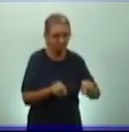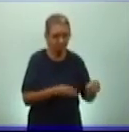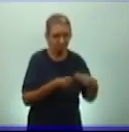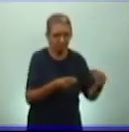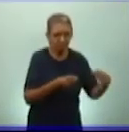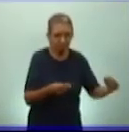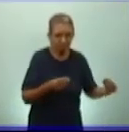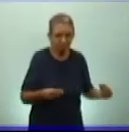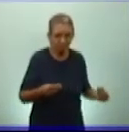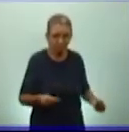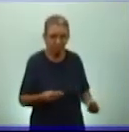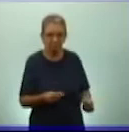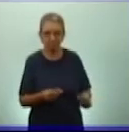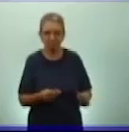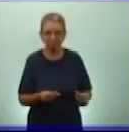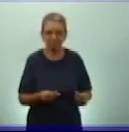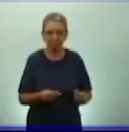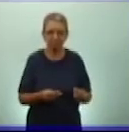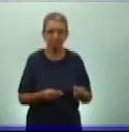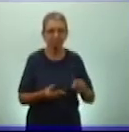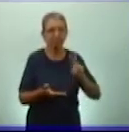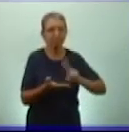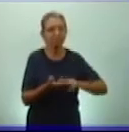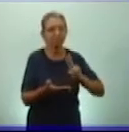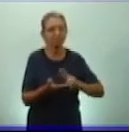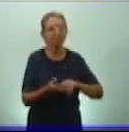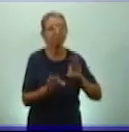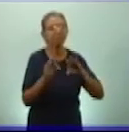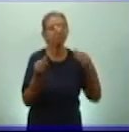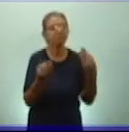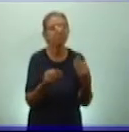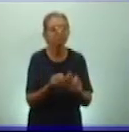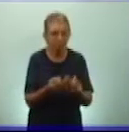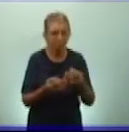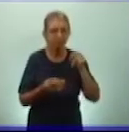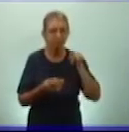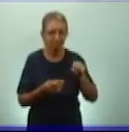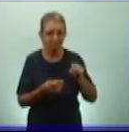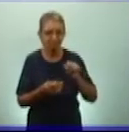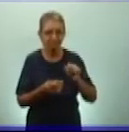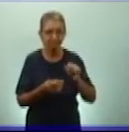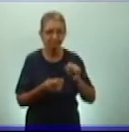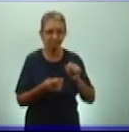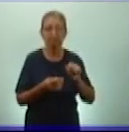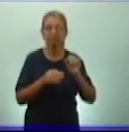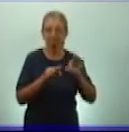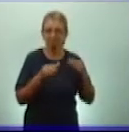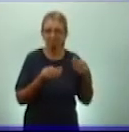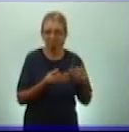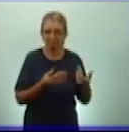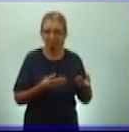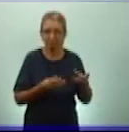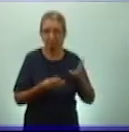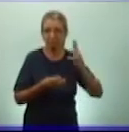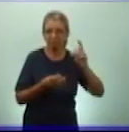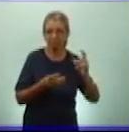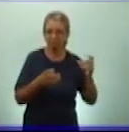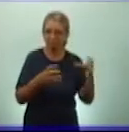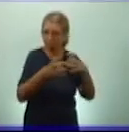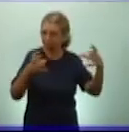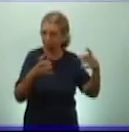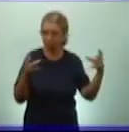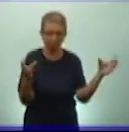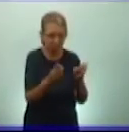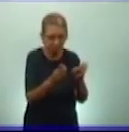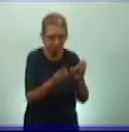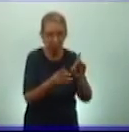a partir de la cantidad de miembros de familia que tuviera esa familia de culpa en la redundancia. Por tanto, las parcelas del tamaño que